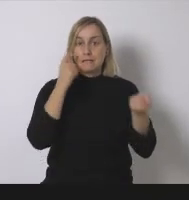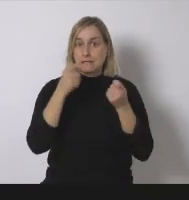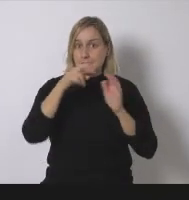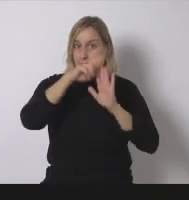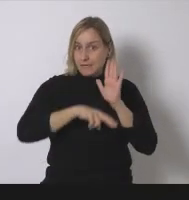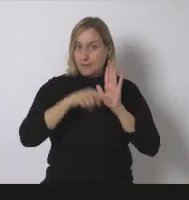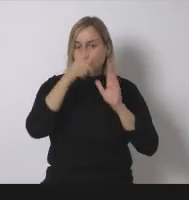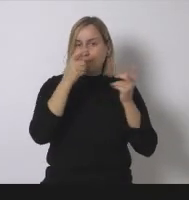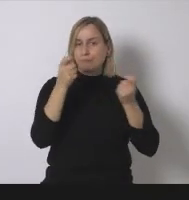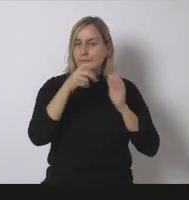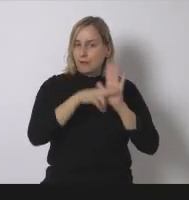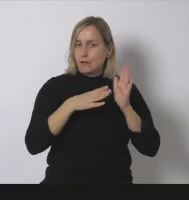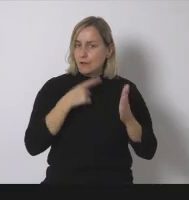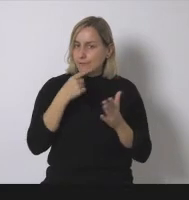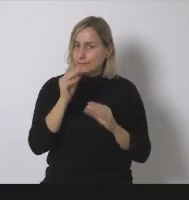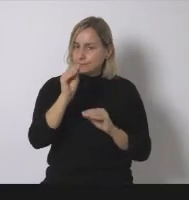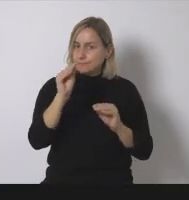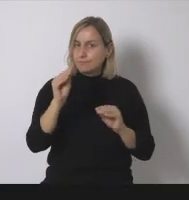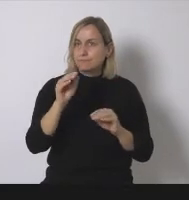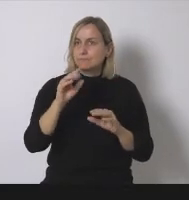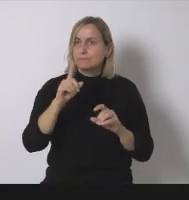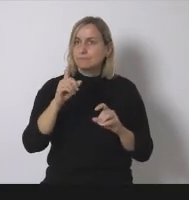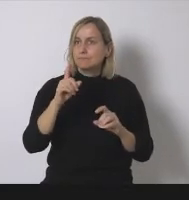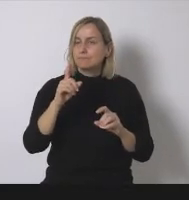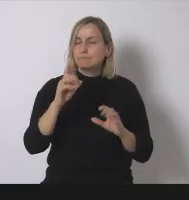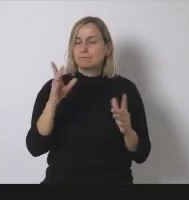la digamos